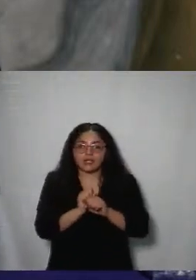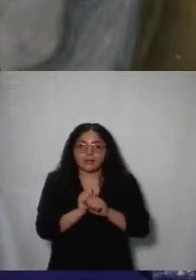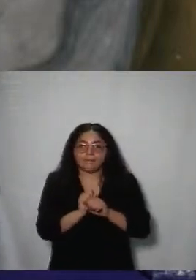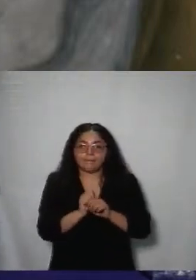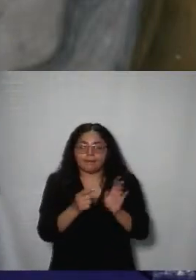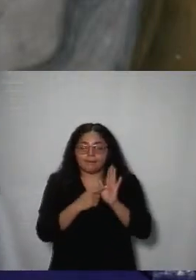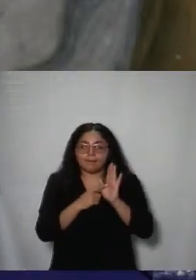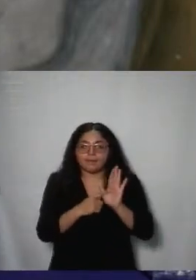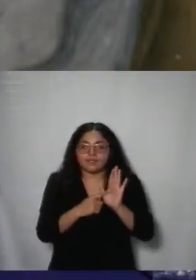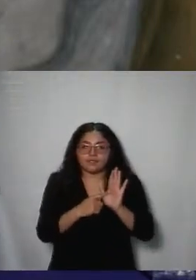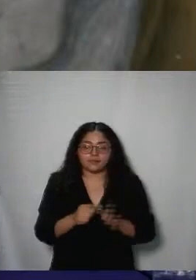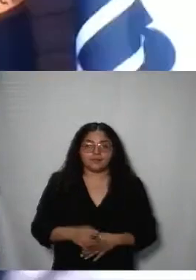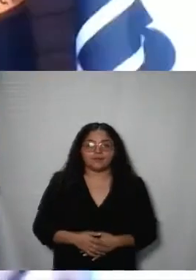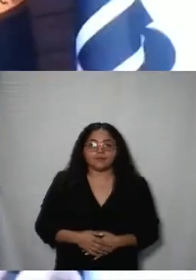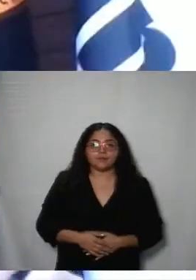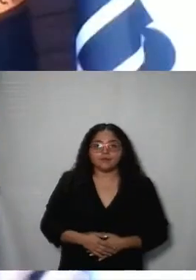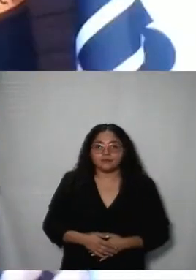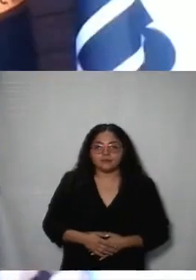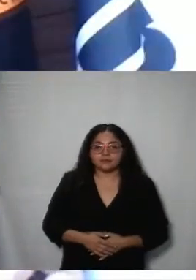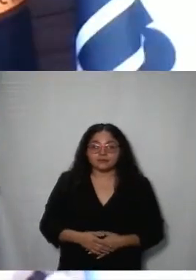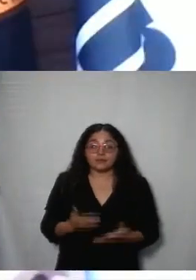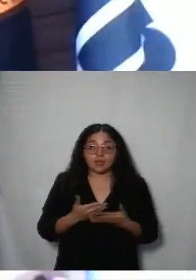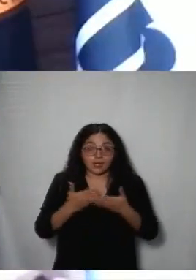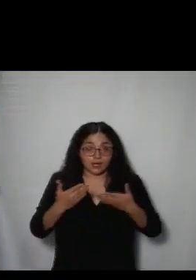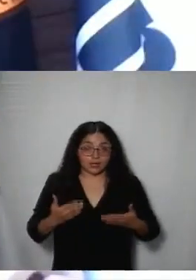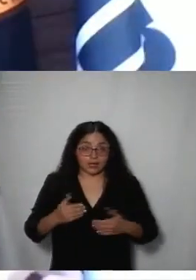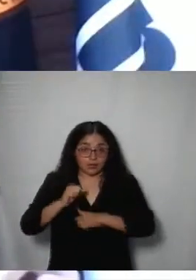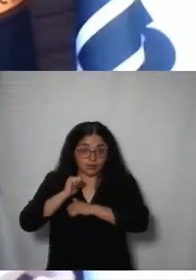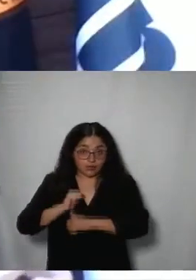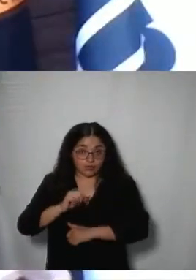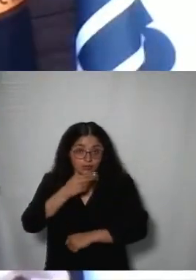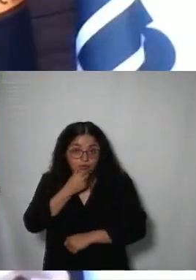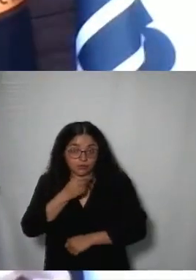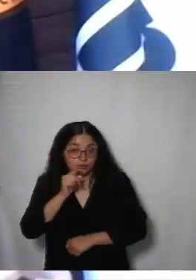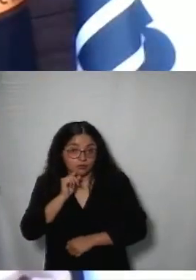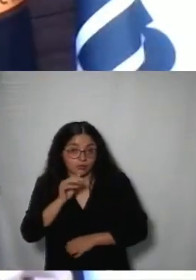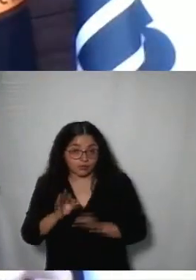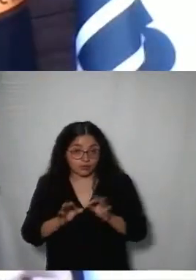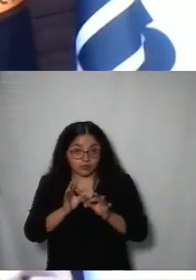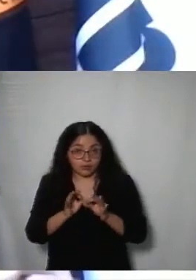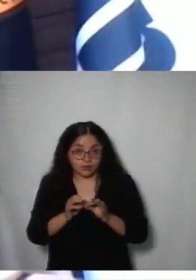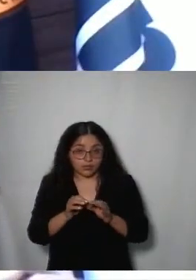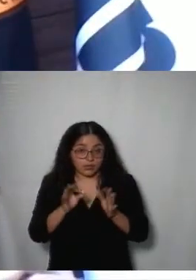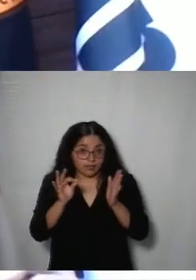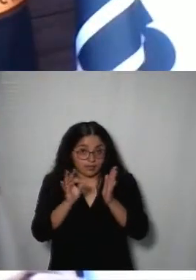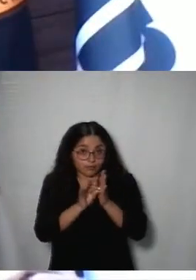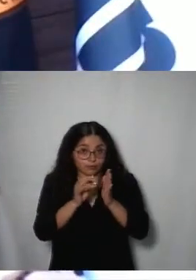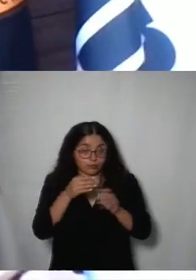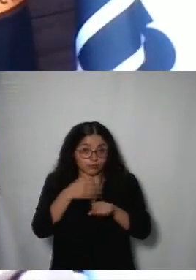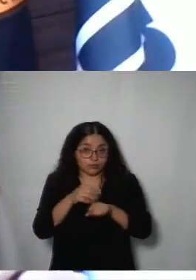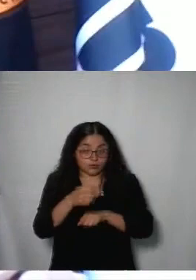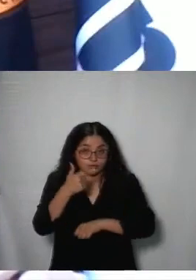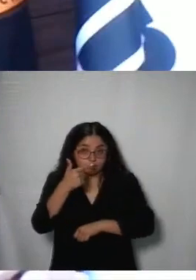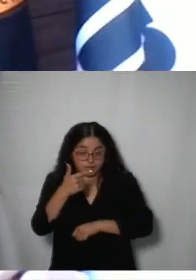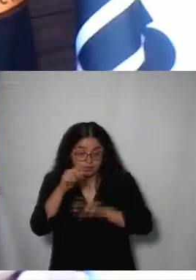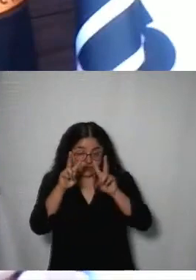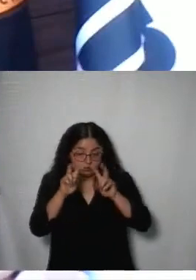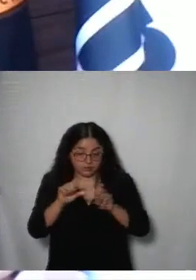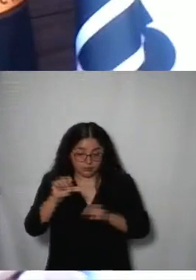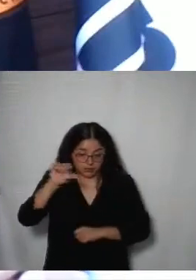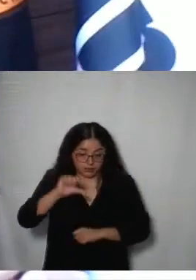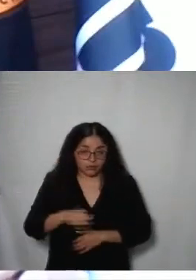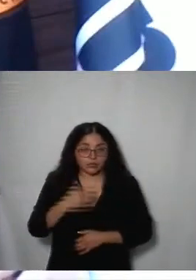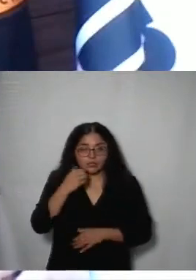la exposición correspondiente comisionadas y comisionados en relación con el punto séptimo del orden del día se ponen a su